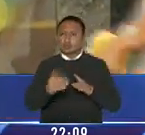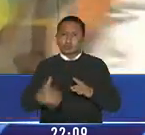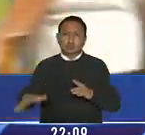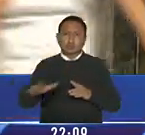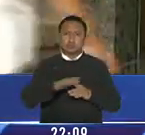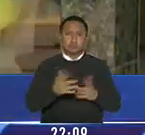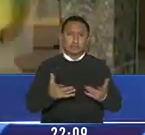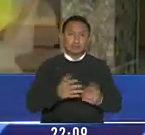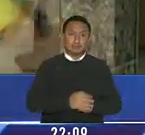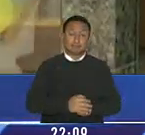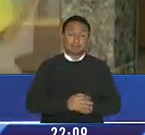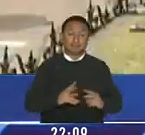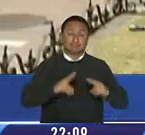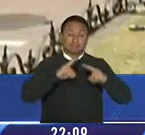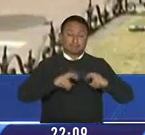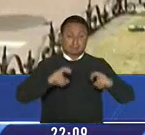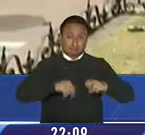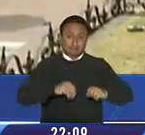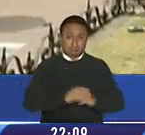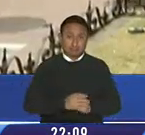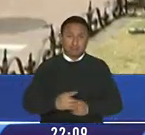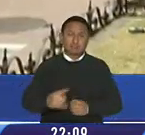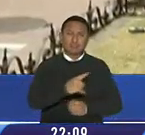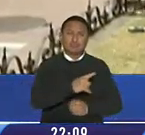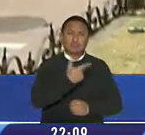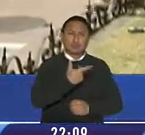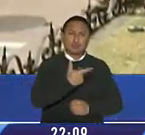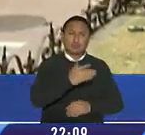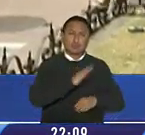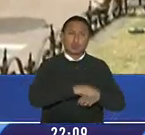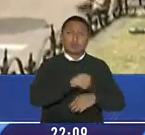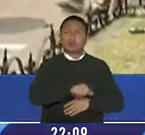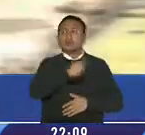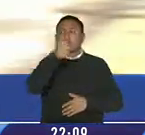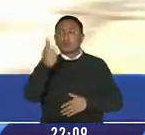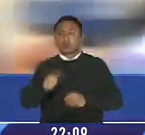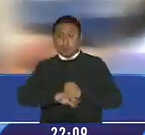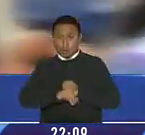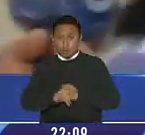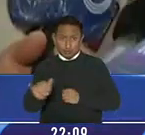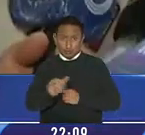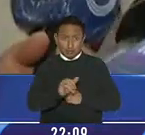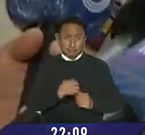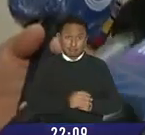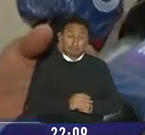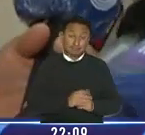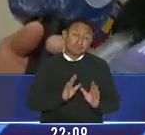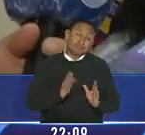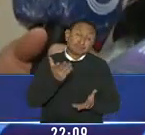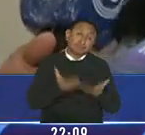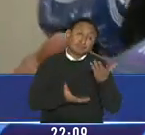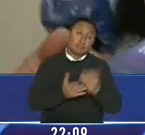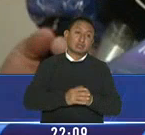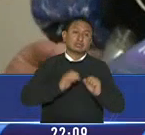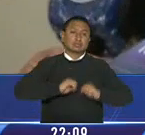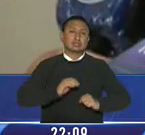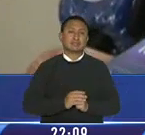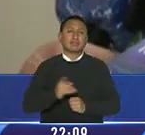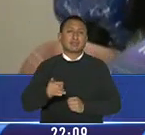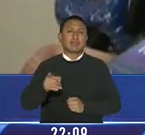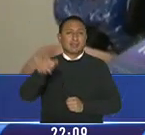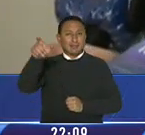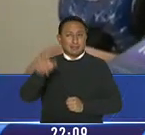escapar. Se investiga también si tendrían participación en otros actos ilícitos. Aparentemente hubo alguna fuga de